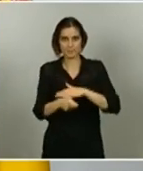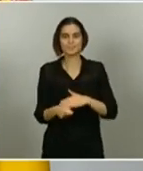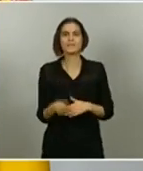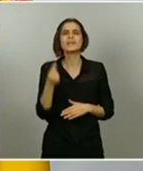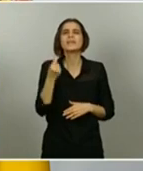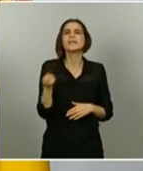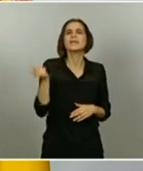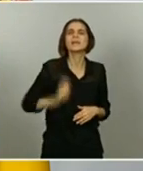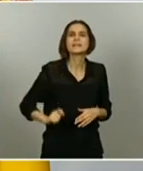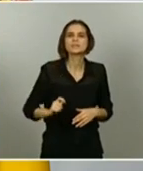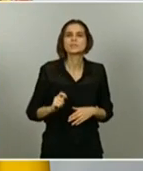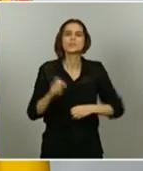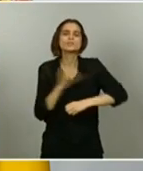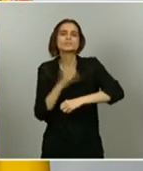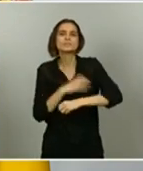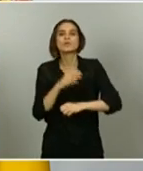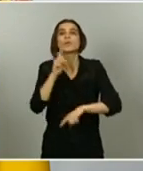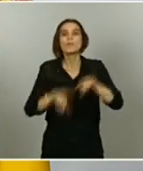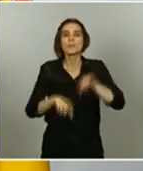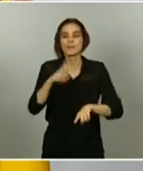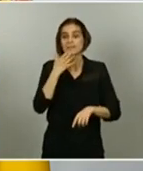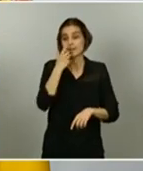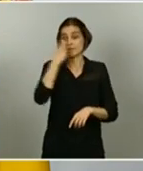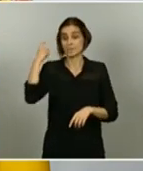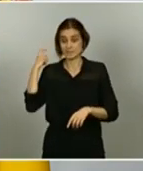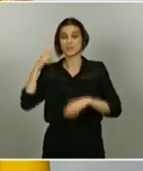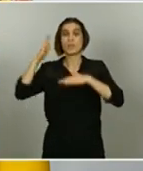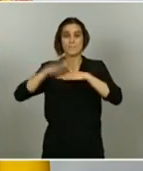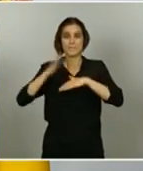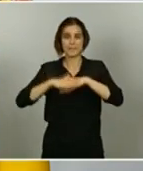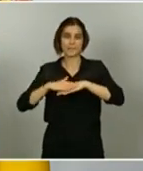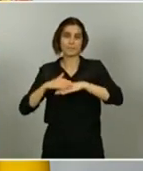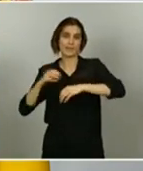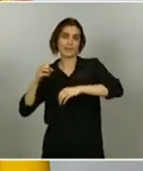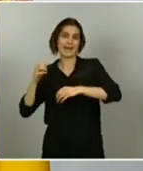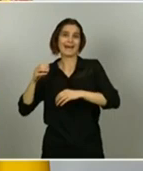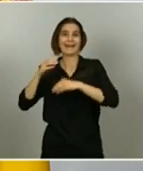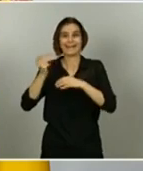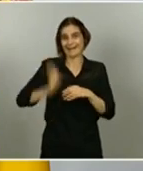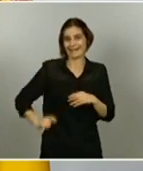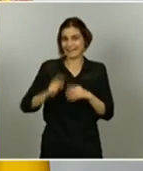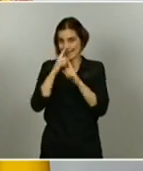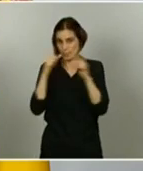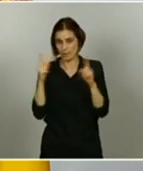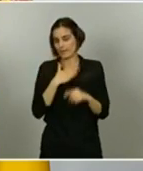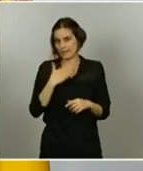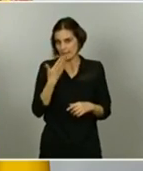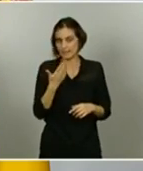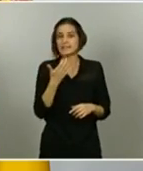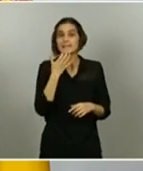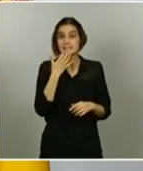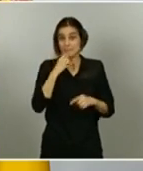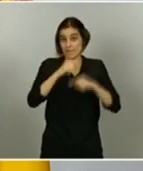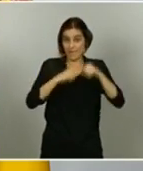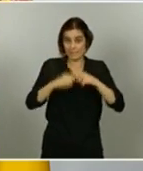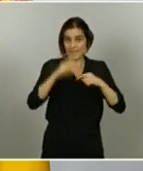año anterior son inferiores a la renta garantizada anual, de acuerdo con los umbrales que ya hemos explicado. Por ejemplo, en el caso de una unidad de convivencia con dos